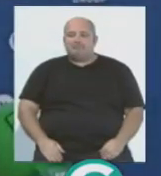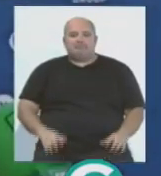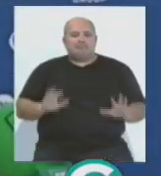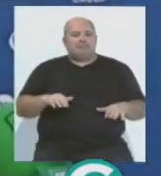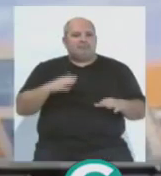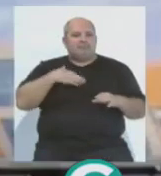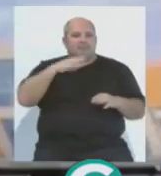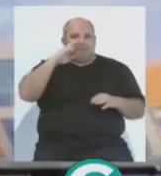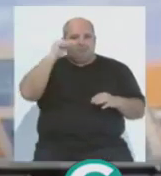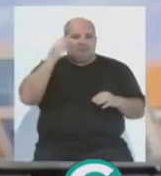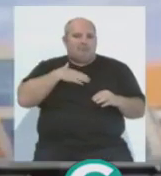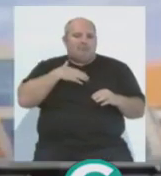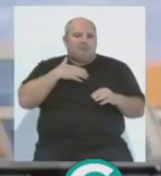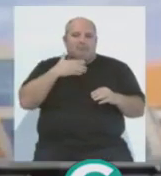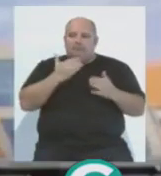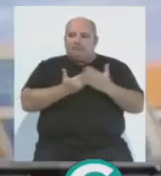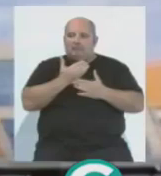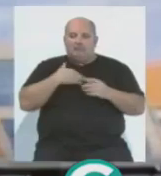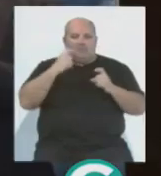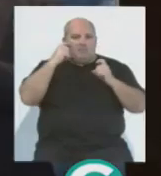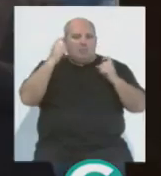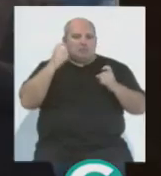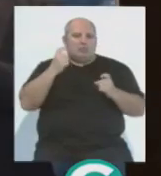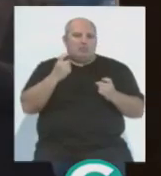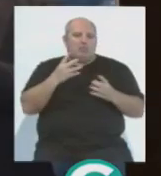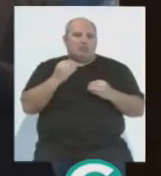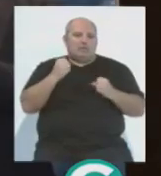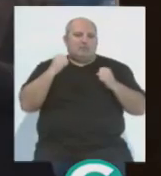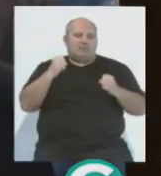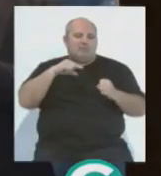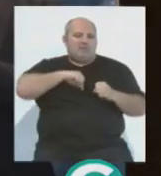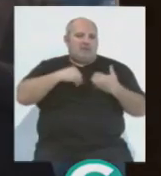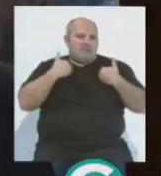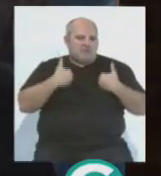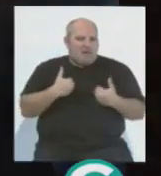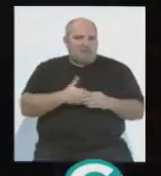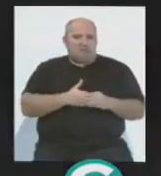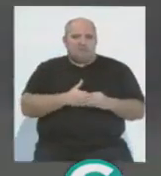olvidado. Para mí, esto es un impulso, para mí, a nivel entrenador y a nivel personal.